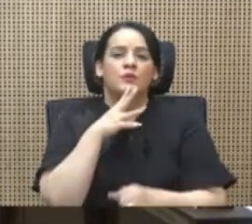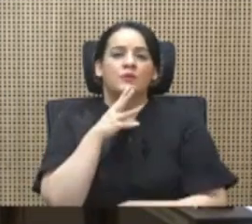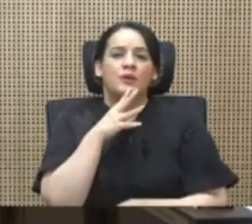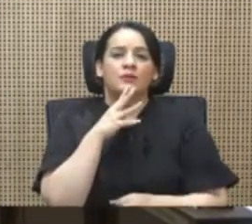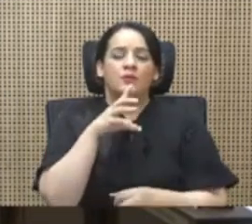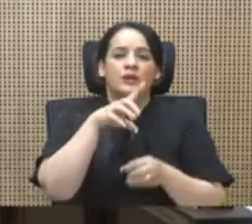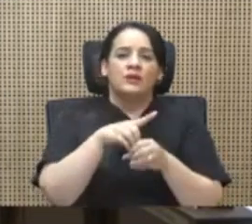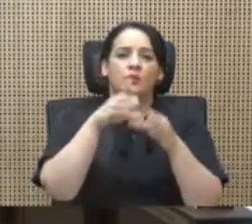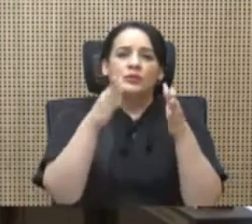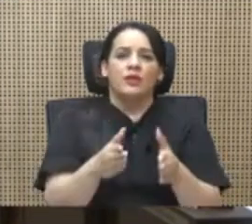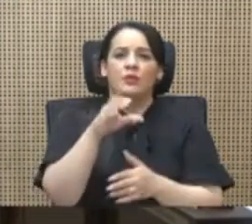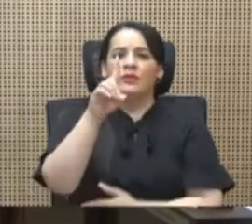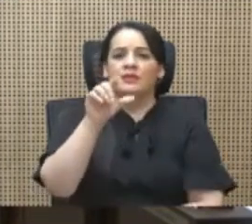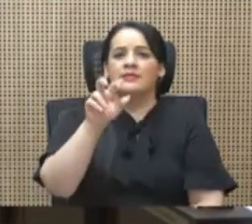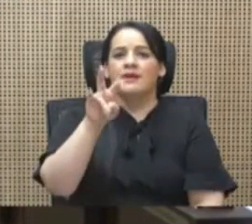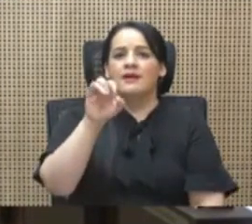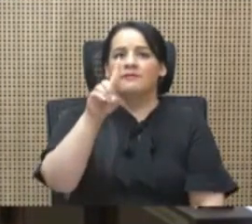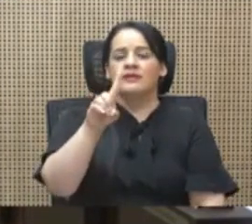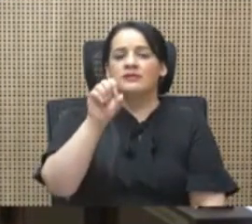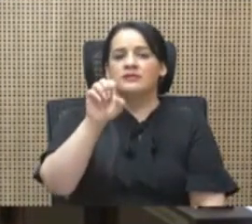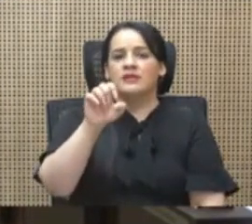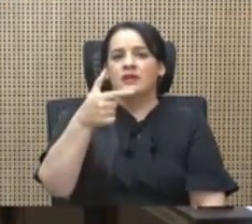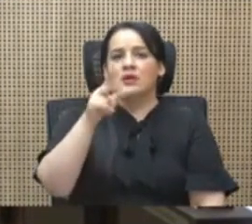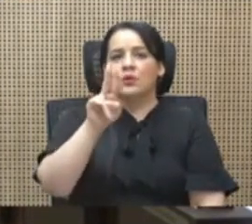El diputado David Segura por cuatro minutos.